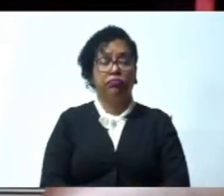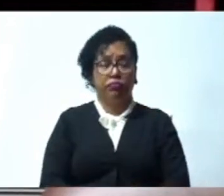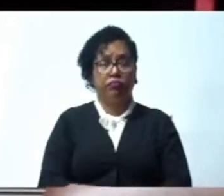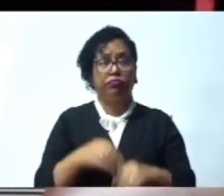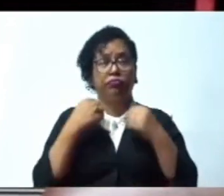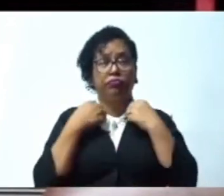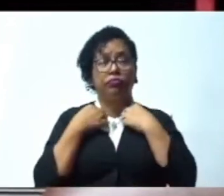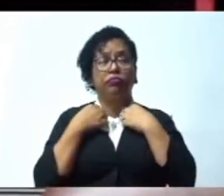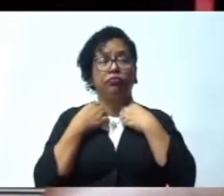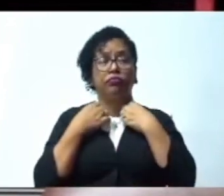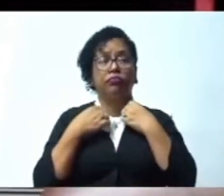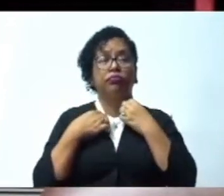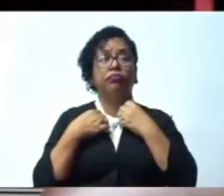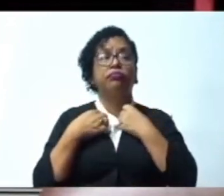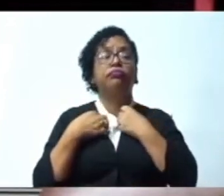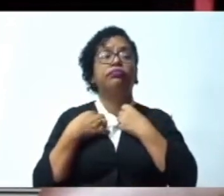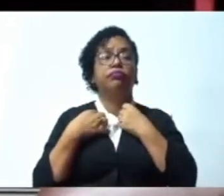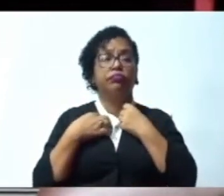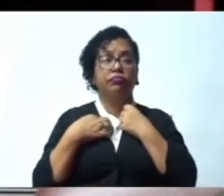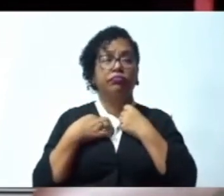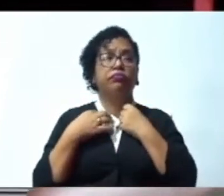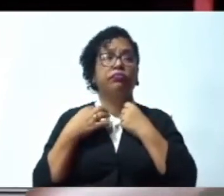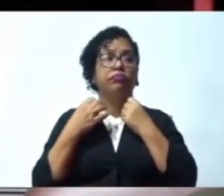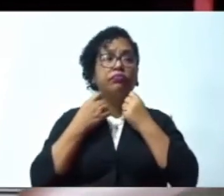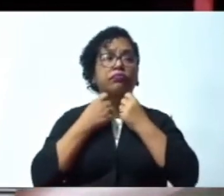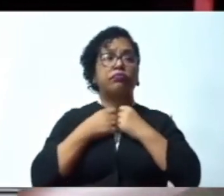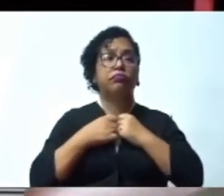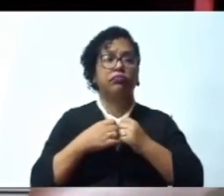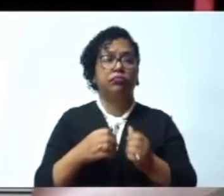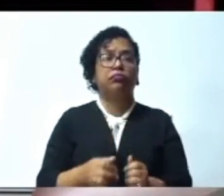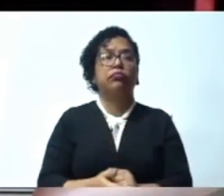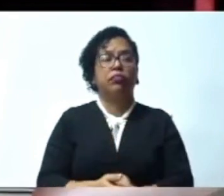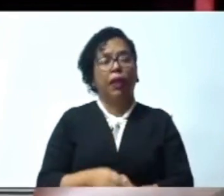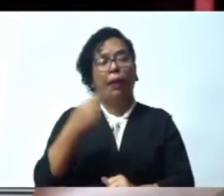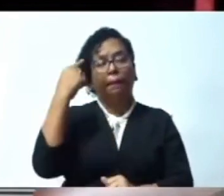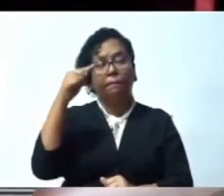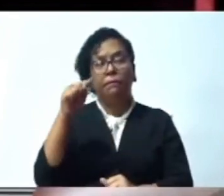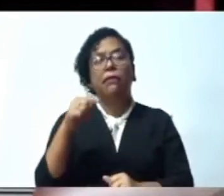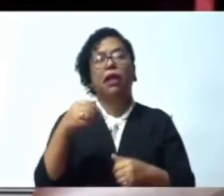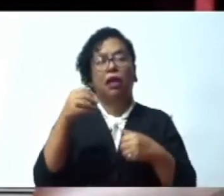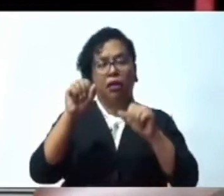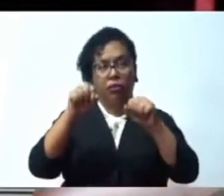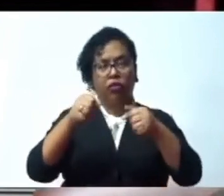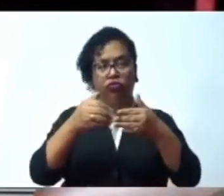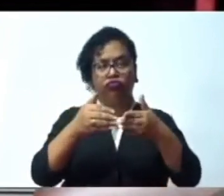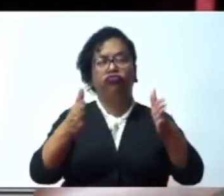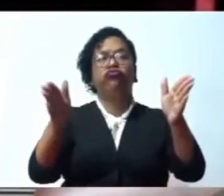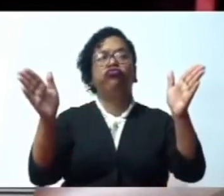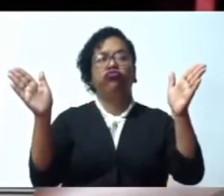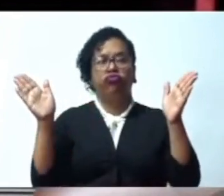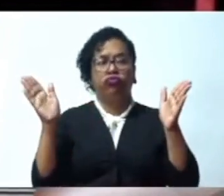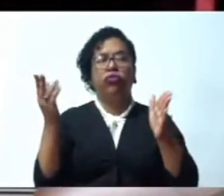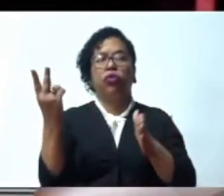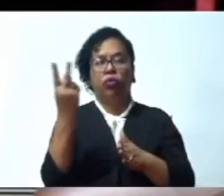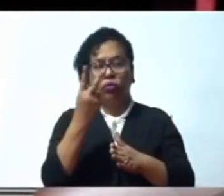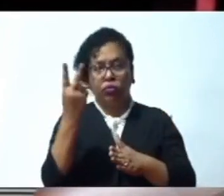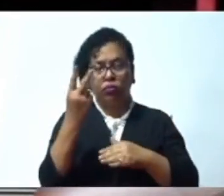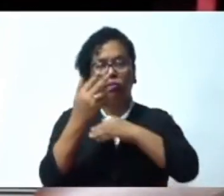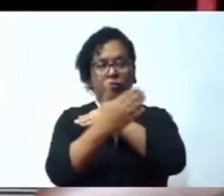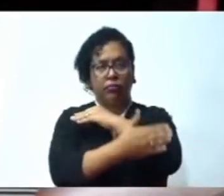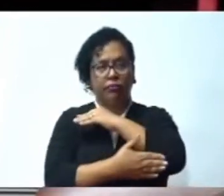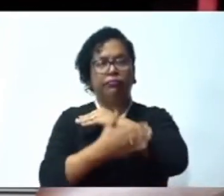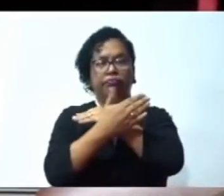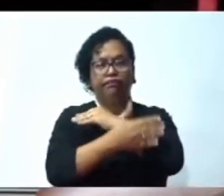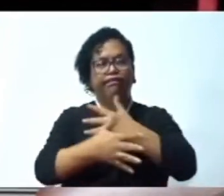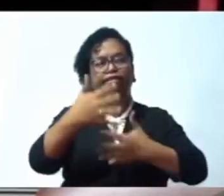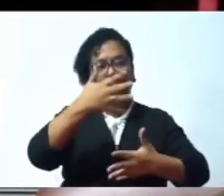uruguayos puedan interactuar y conocer y expandir los mercados entre la República Dominicana y el país de Uruguay. Valoramos y